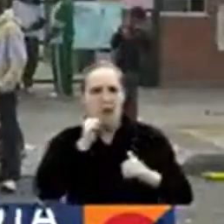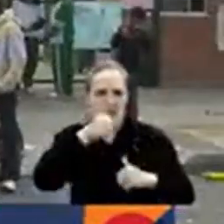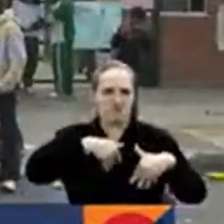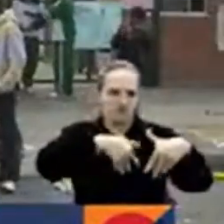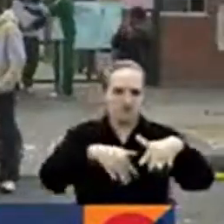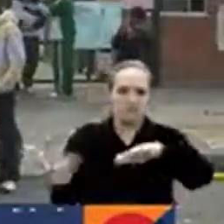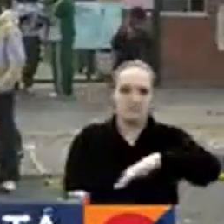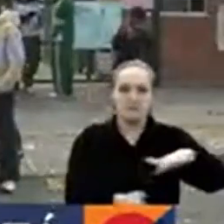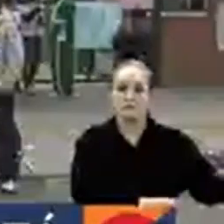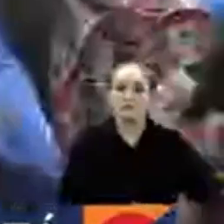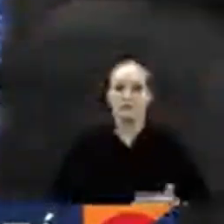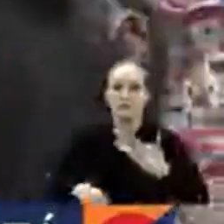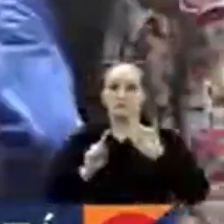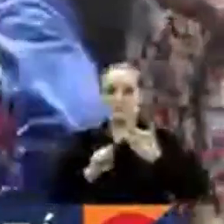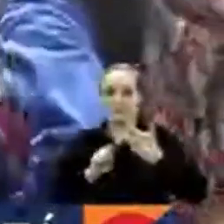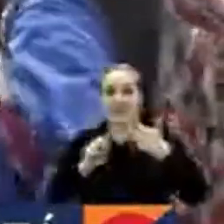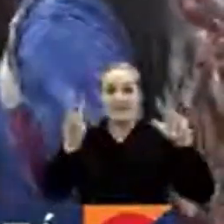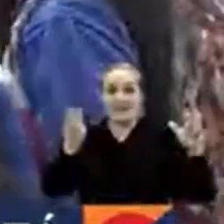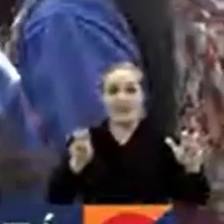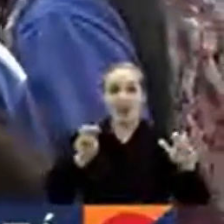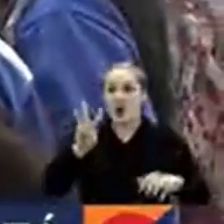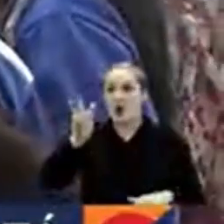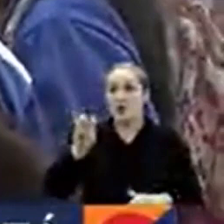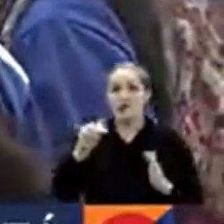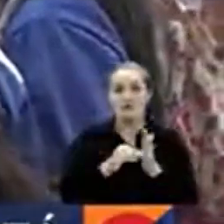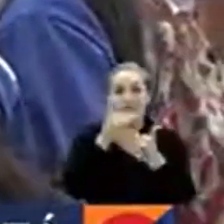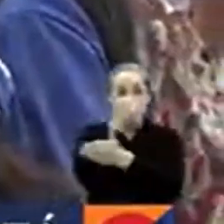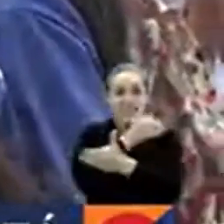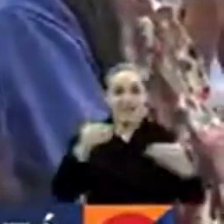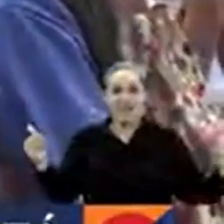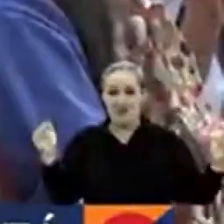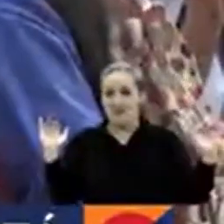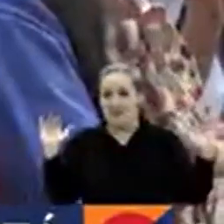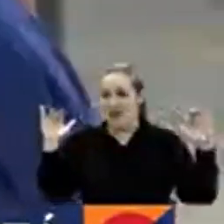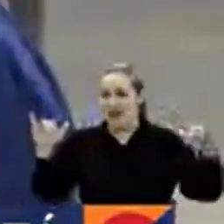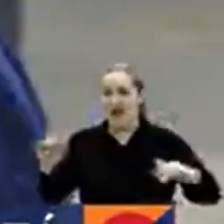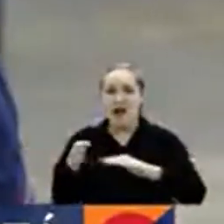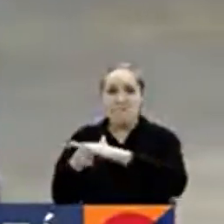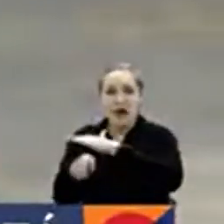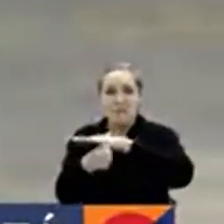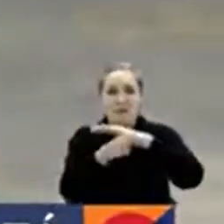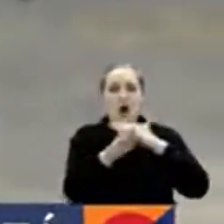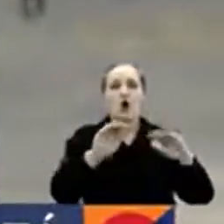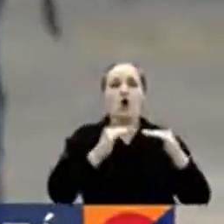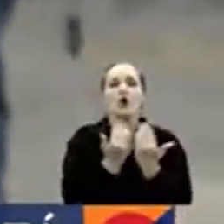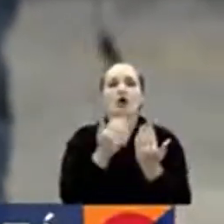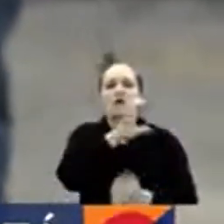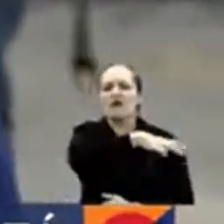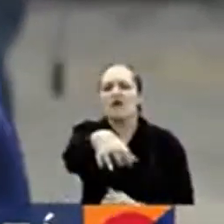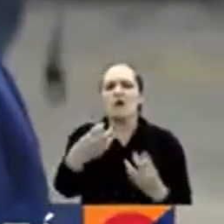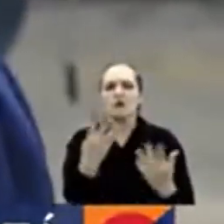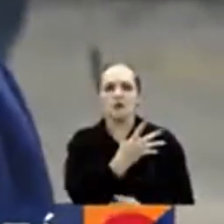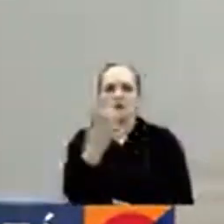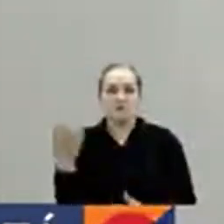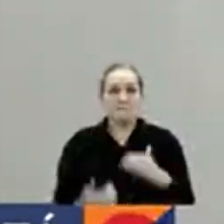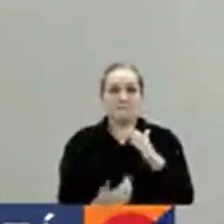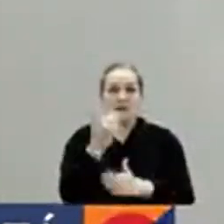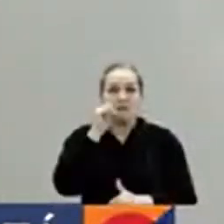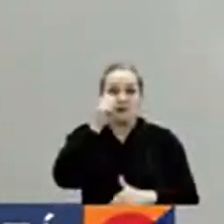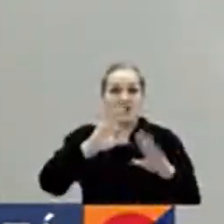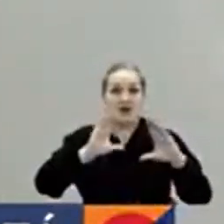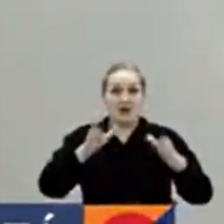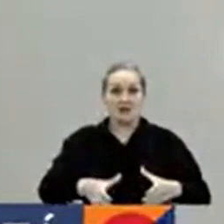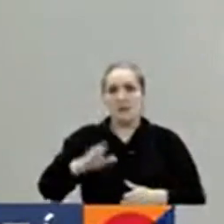semana, 8 mil niños y niñas de Bogotá de 400 colegios públicos de la capital regresarán a clases. La Policía